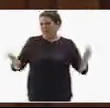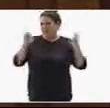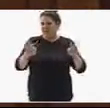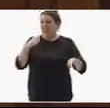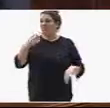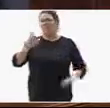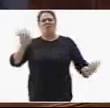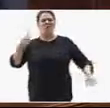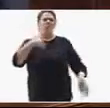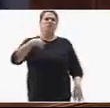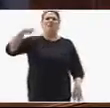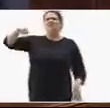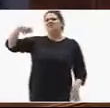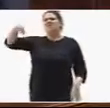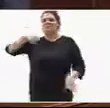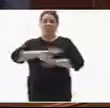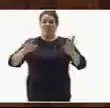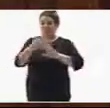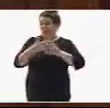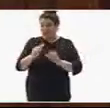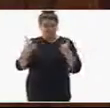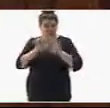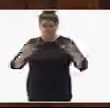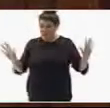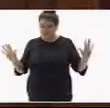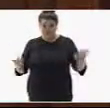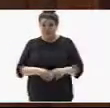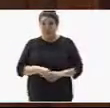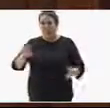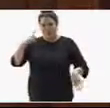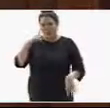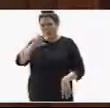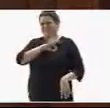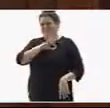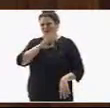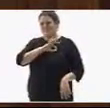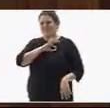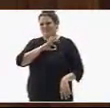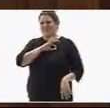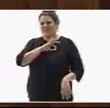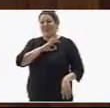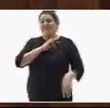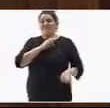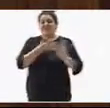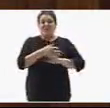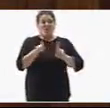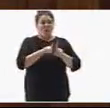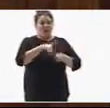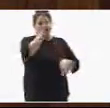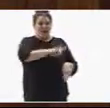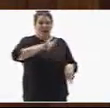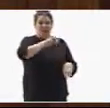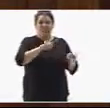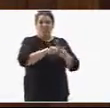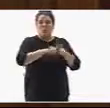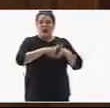presidente. Mire, señora Antona, tener como rehén a Canarias es feo, muy feo, por